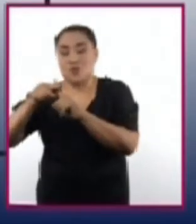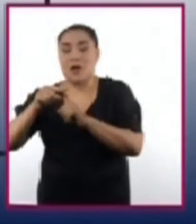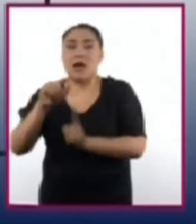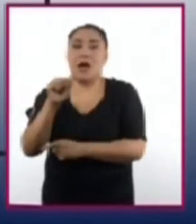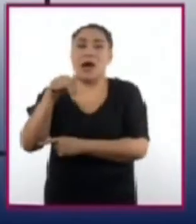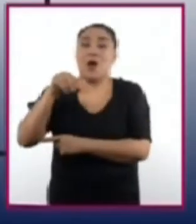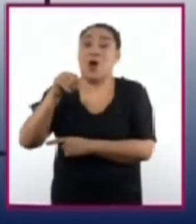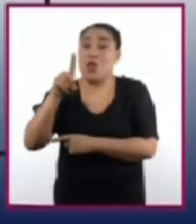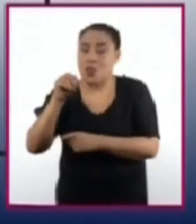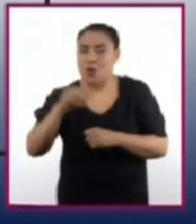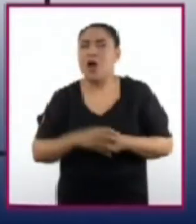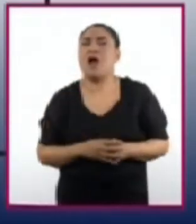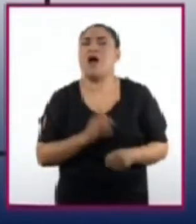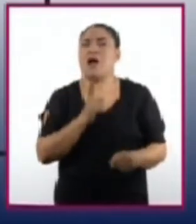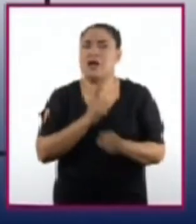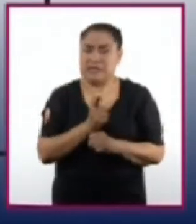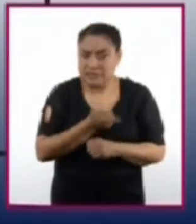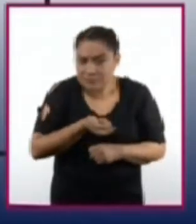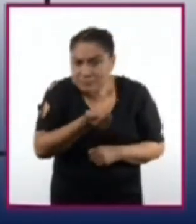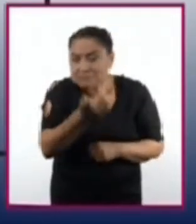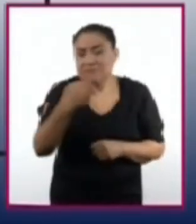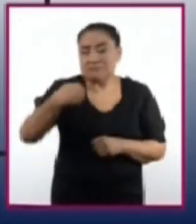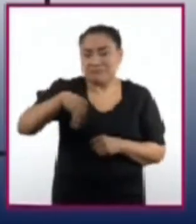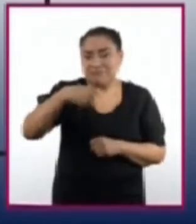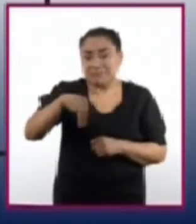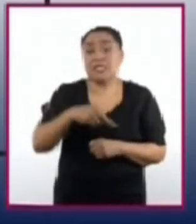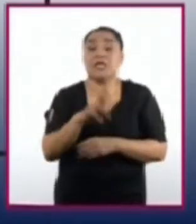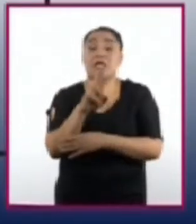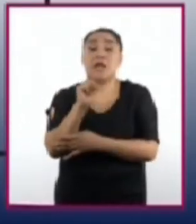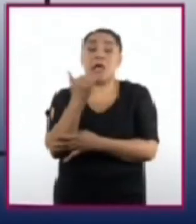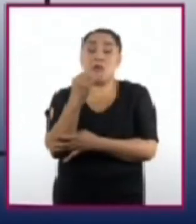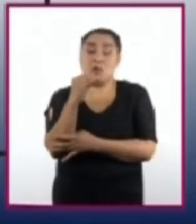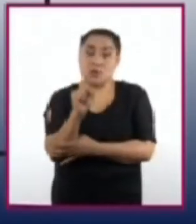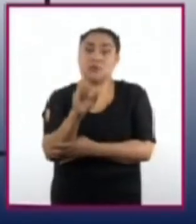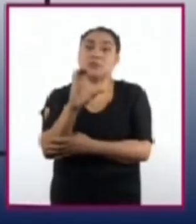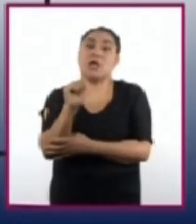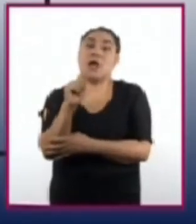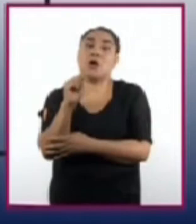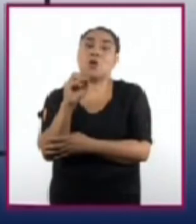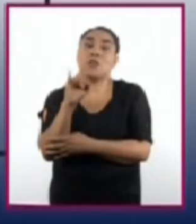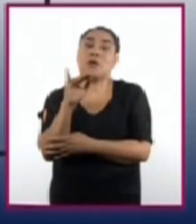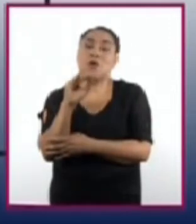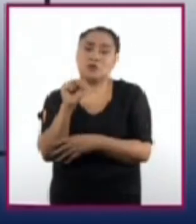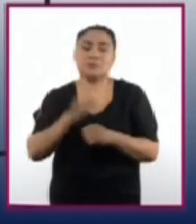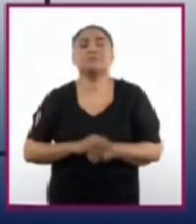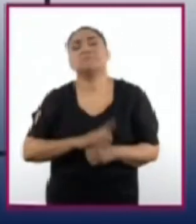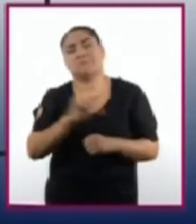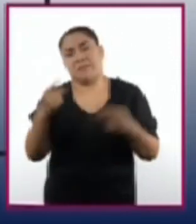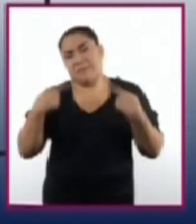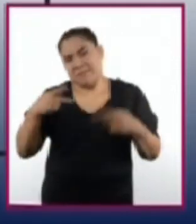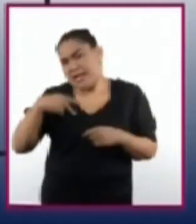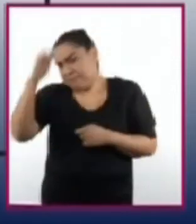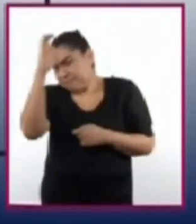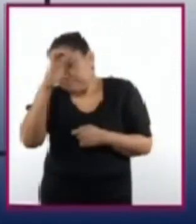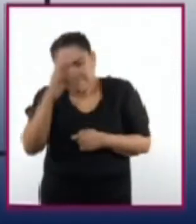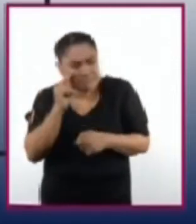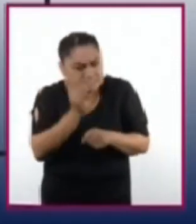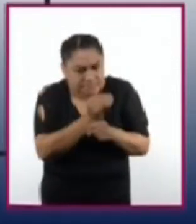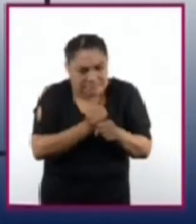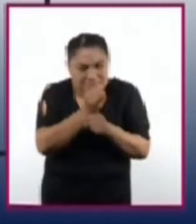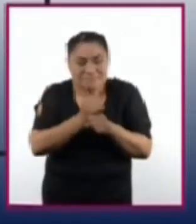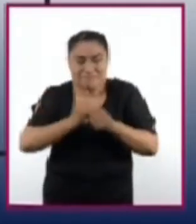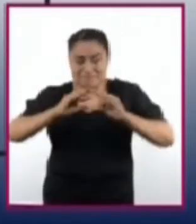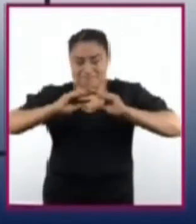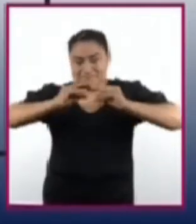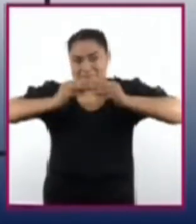A esta corriente le llamaron rayos catódicos. Además, los científicos vieron que las paredes internas de vidrio